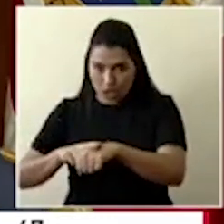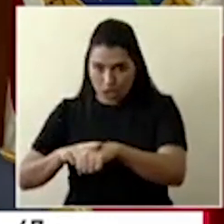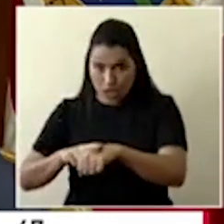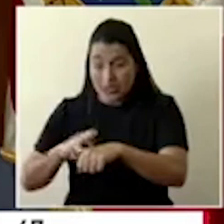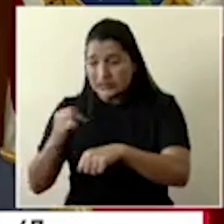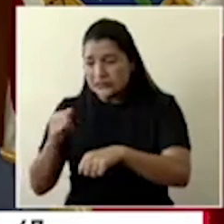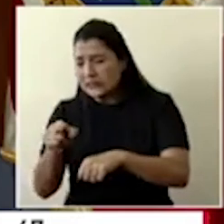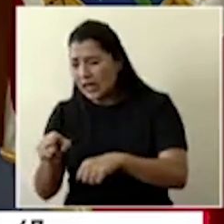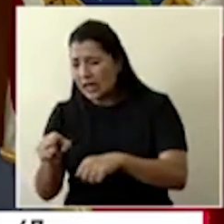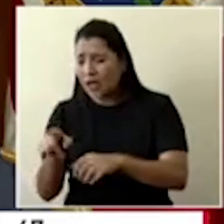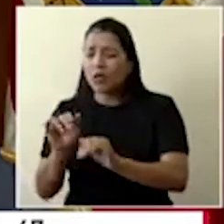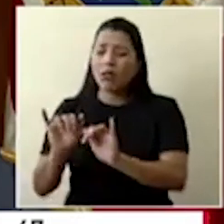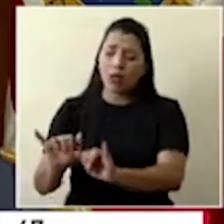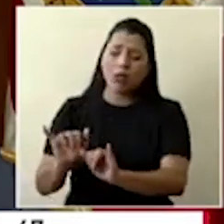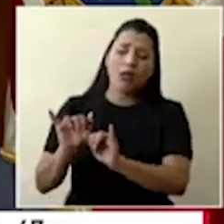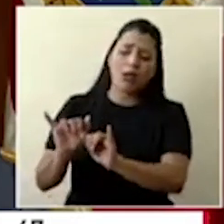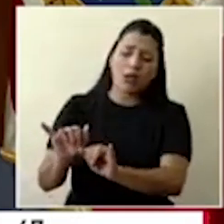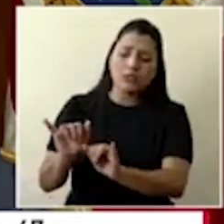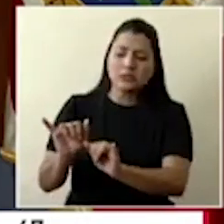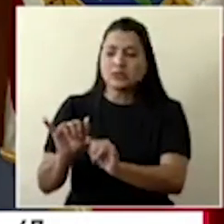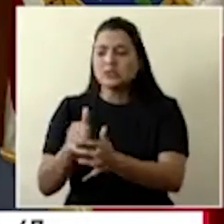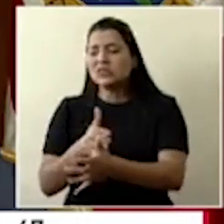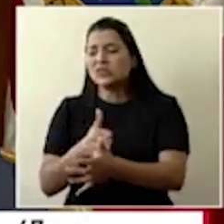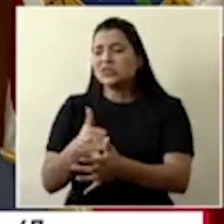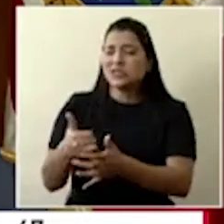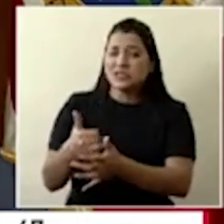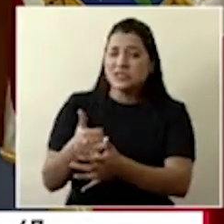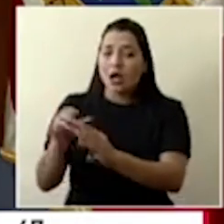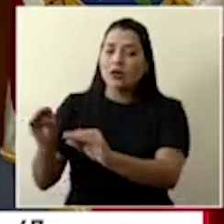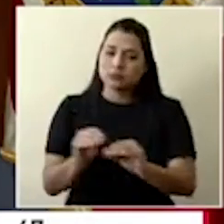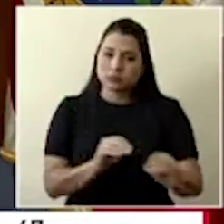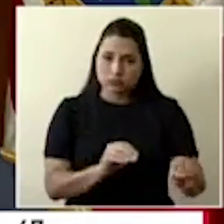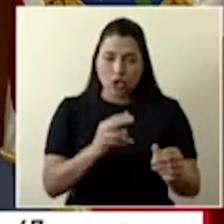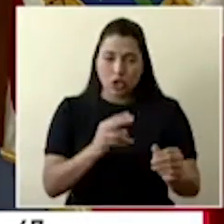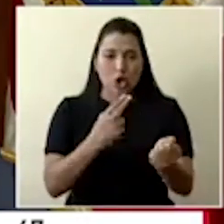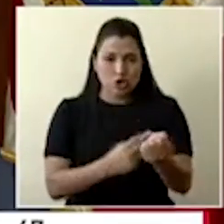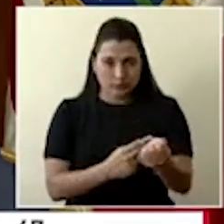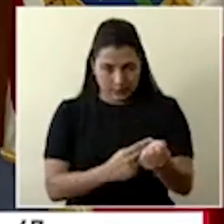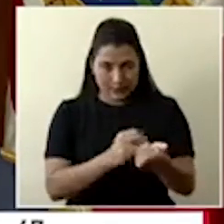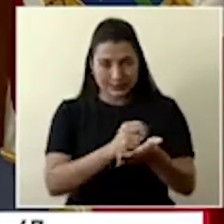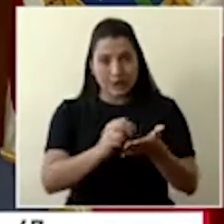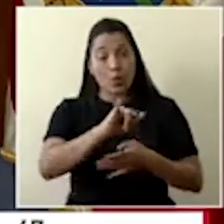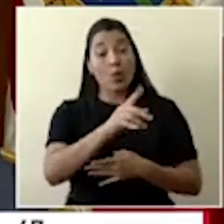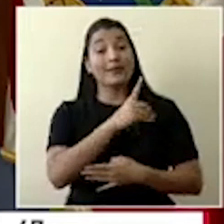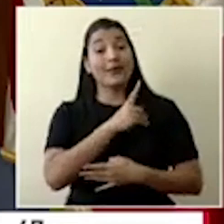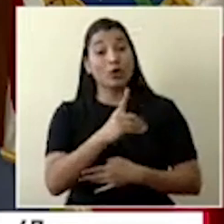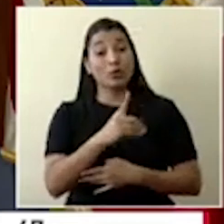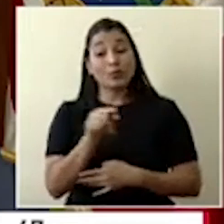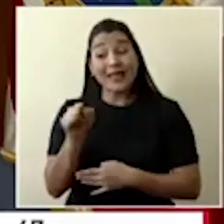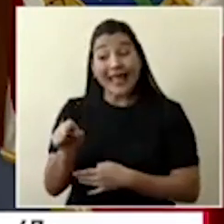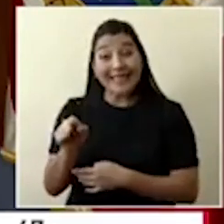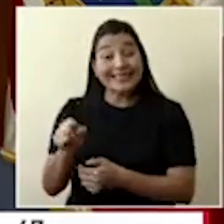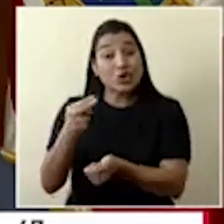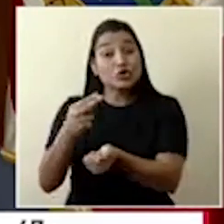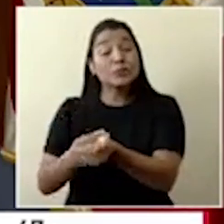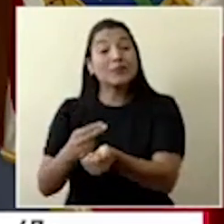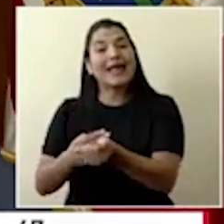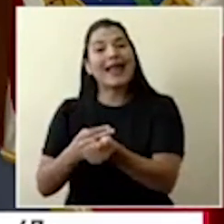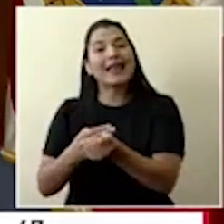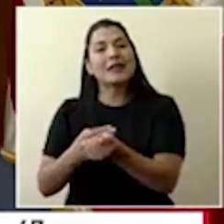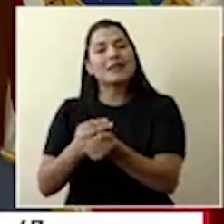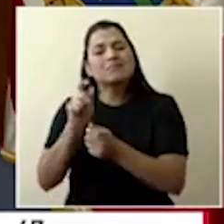se da el traslado. Además de que el Blanco Cervantes, al ser un hospital geriátrico, es un hospital donde